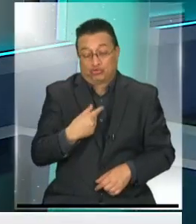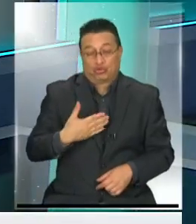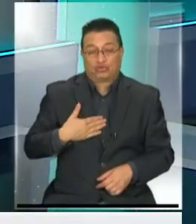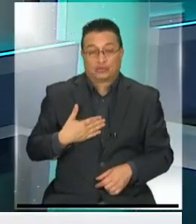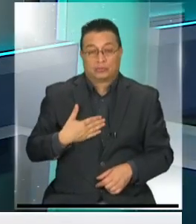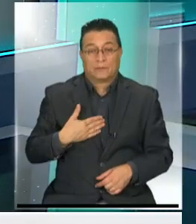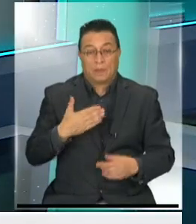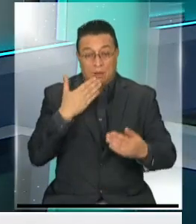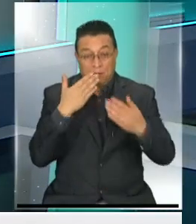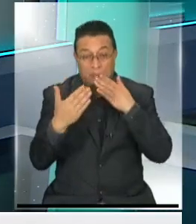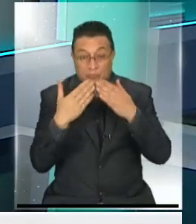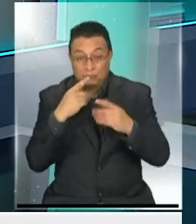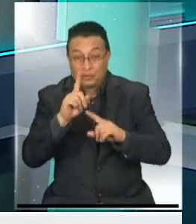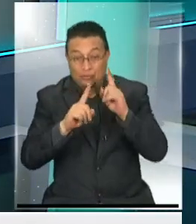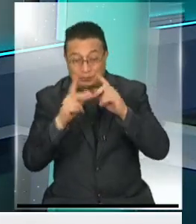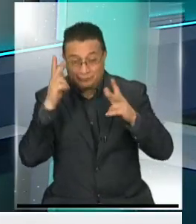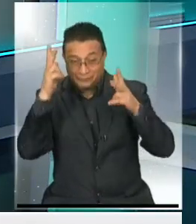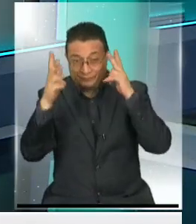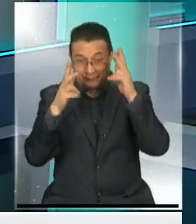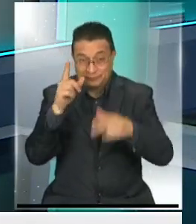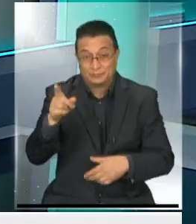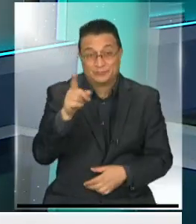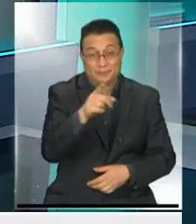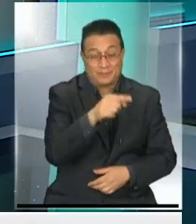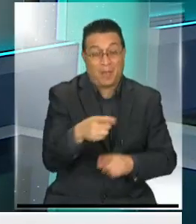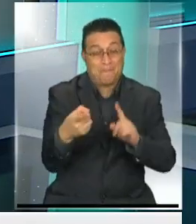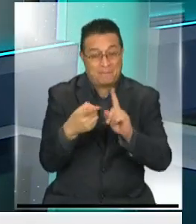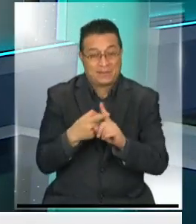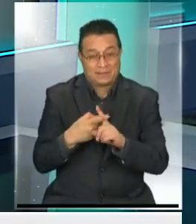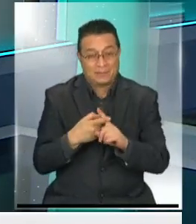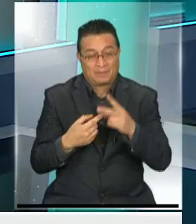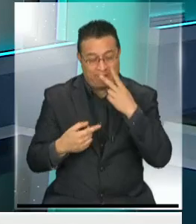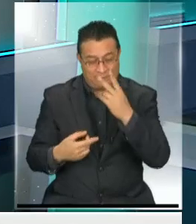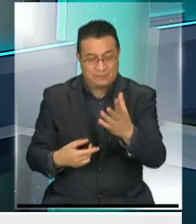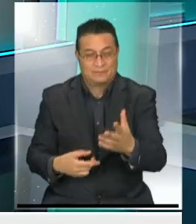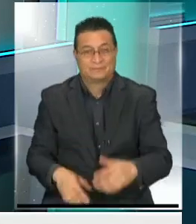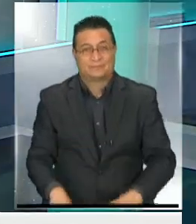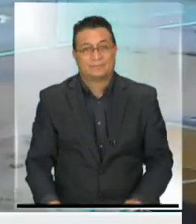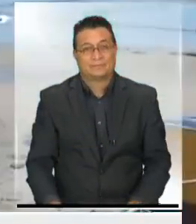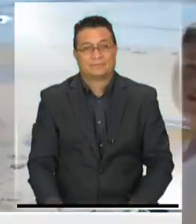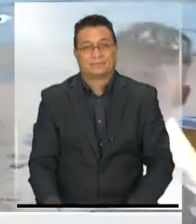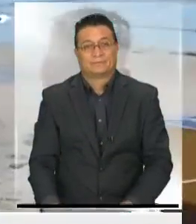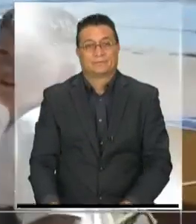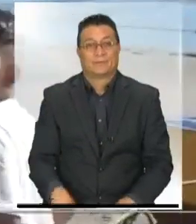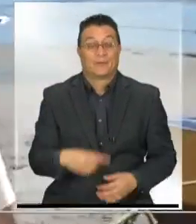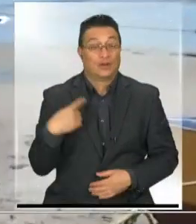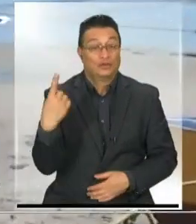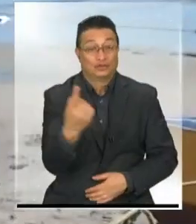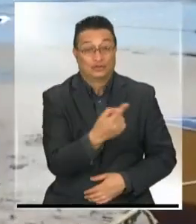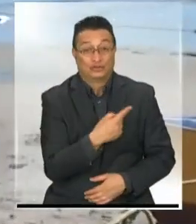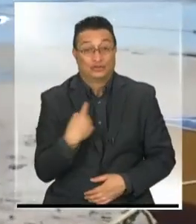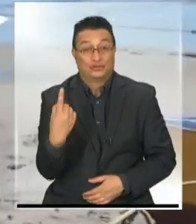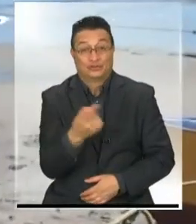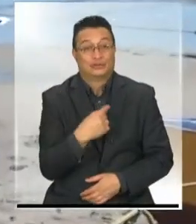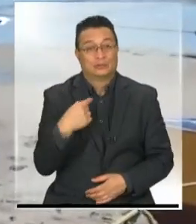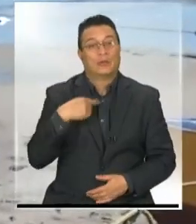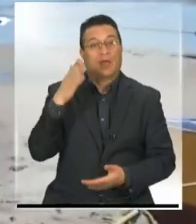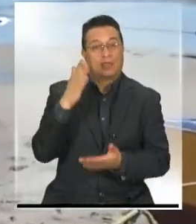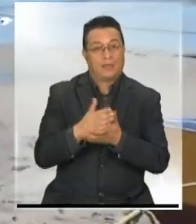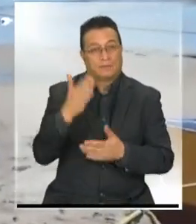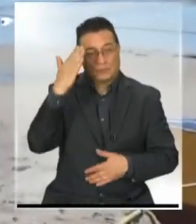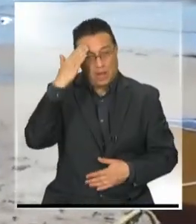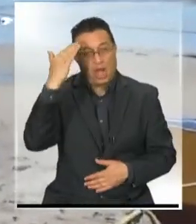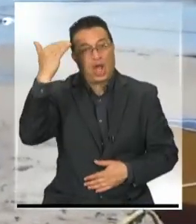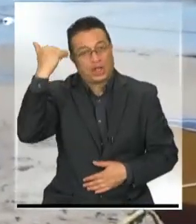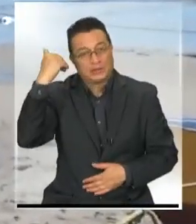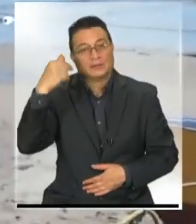Conversamos con algunos de los actores, de las actrices que están participando de esto. Escuchen. Creo que todos nosotros tenemos que tomar conciencia de